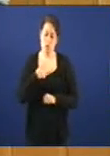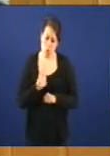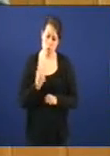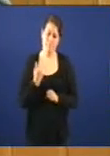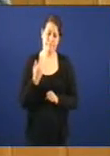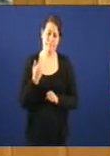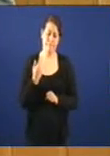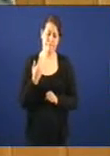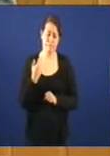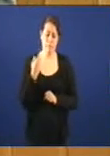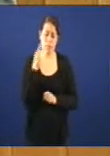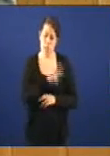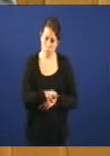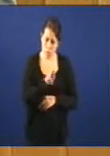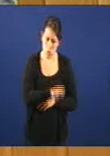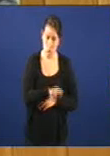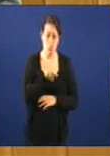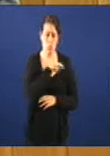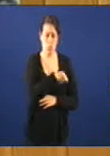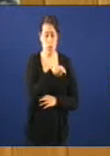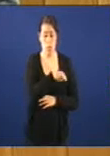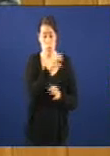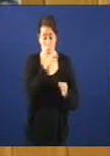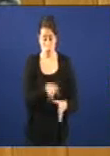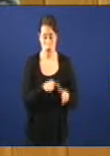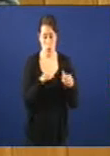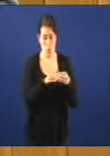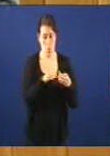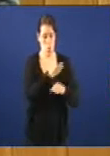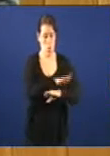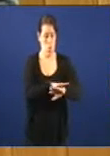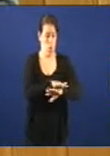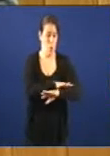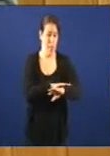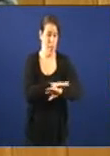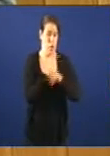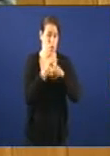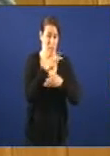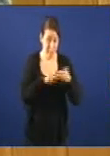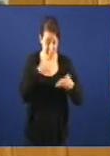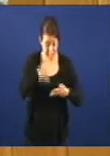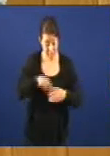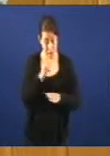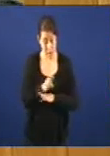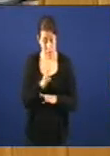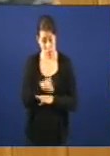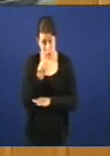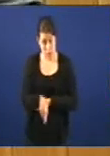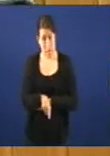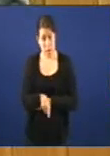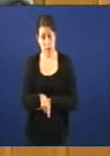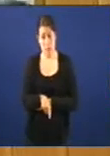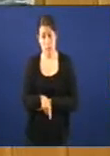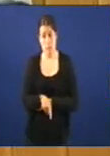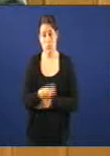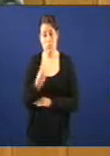en que vostedes como xunta de Galicia como goberno e este Parlamento tamén porque foi vulnerado digamos que